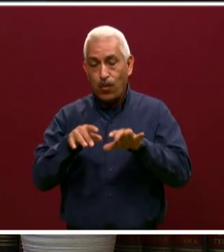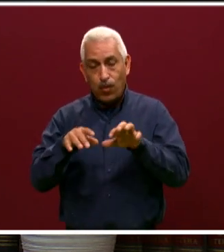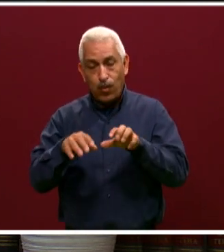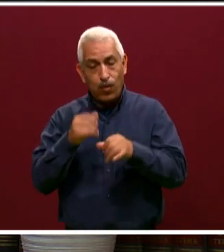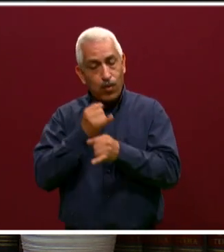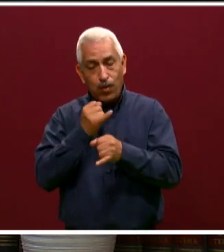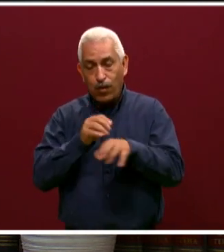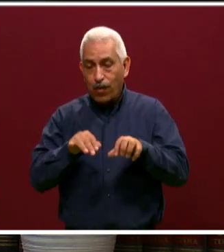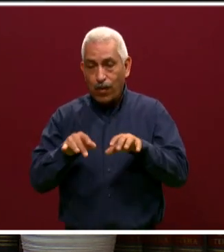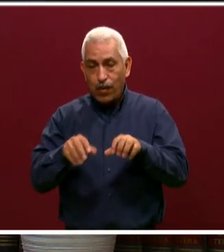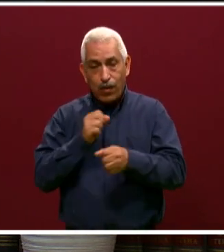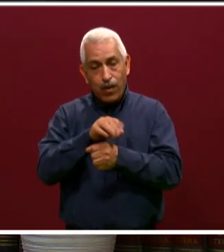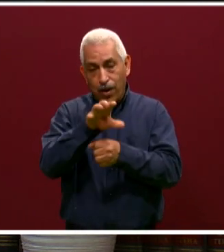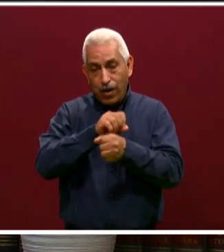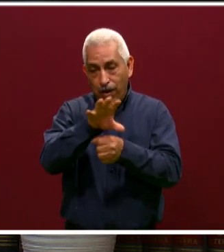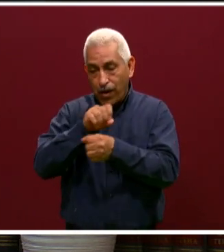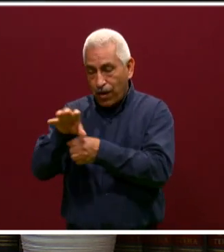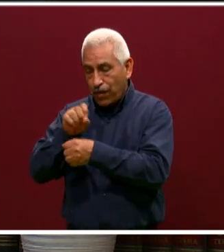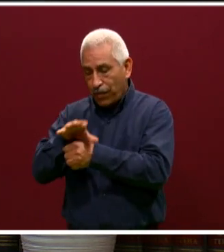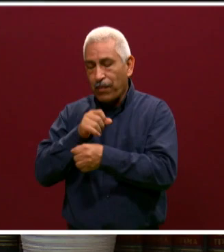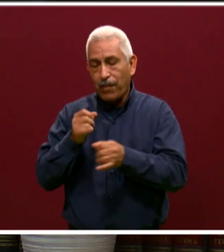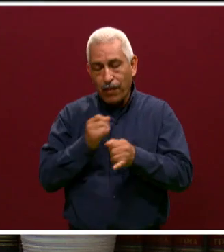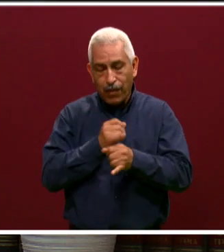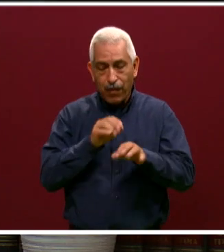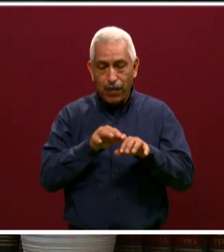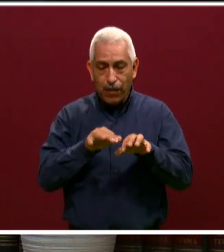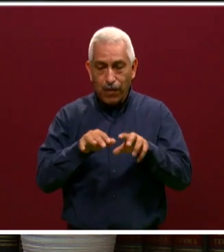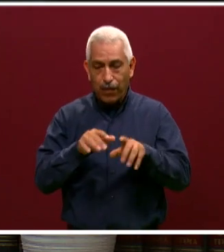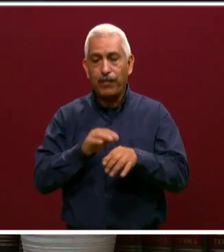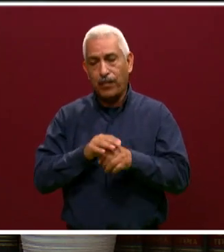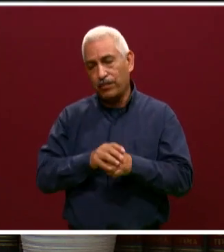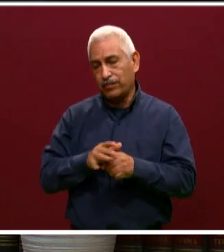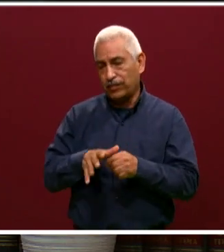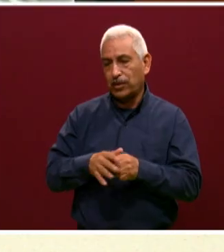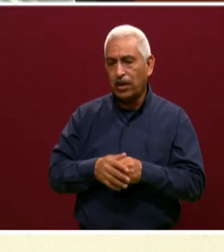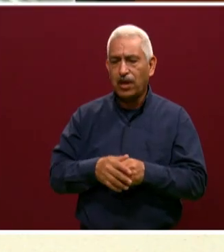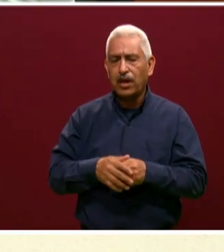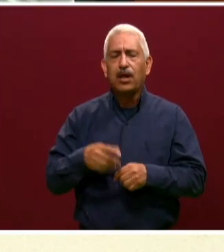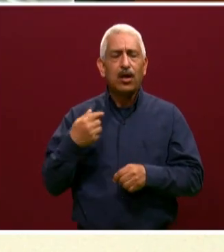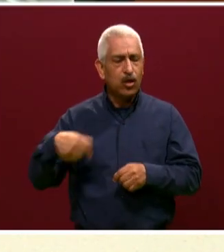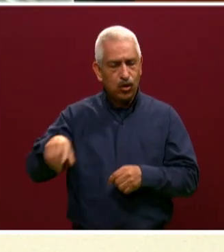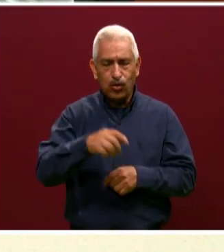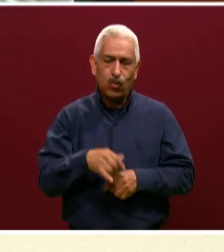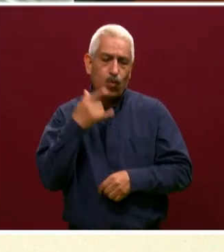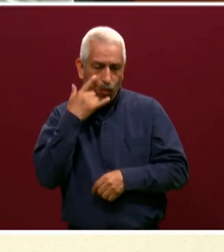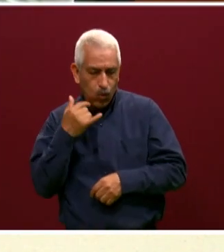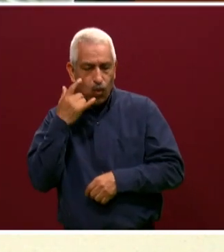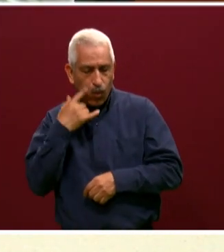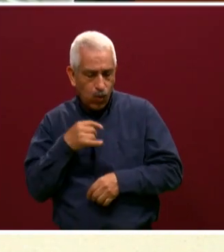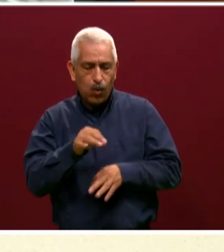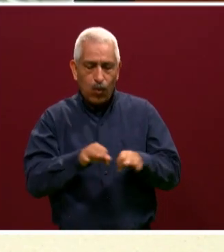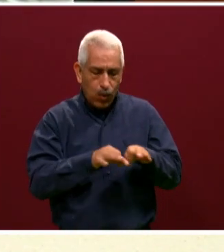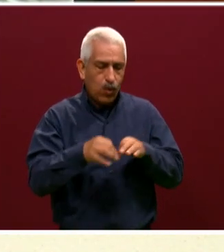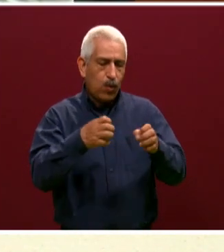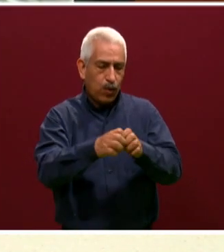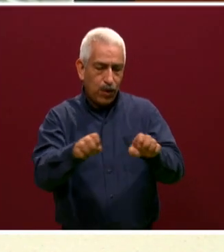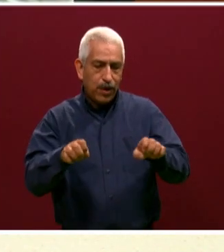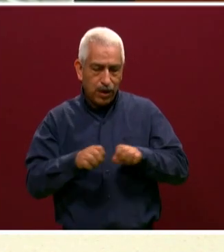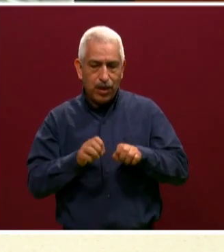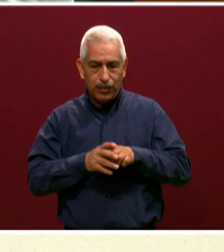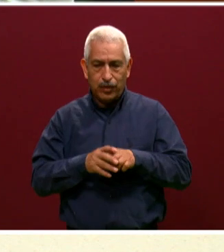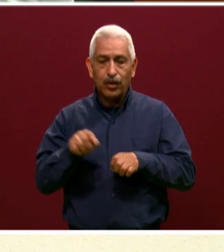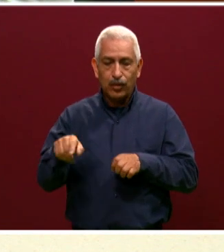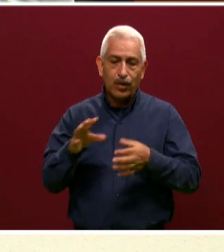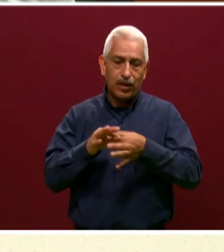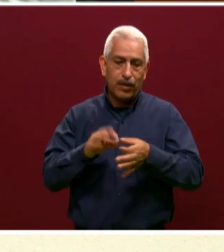buscar nuevas formas de comunicación, de trabajo. Claro. Sí. Y ahorita nos vas a platicar muy bien cómo va a ser todo este proceso, pero antes